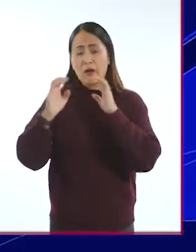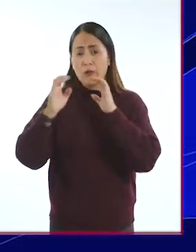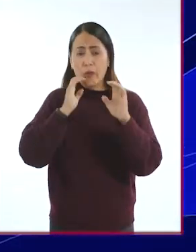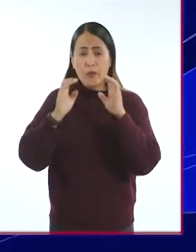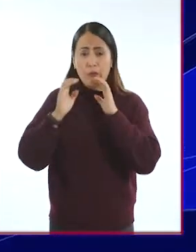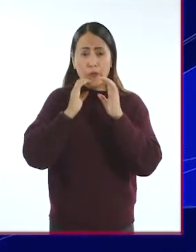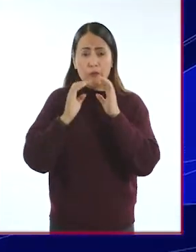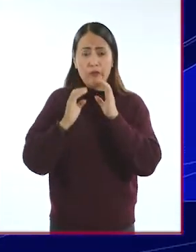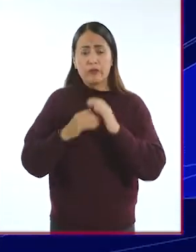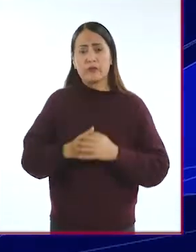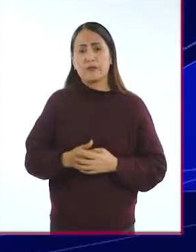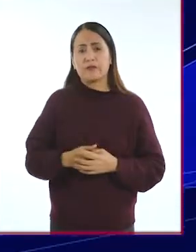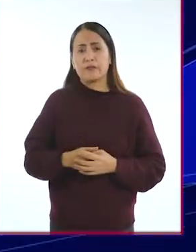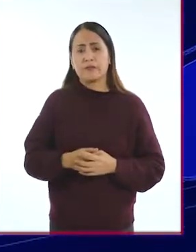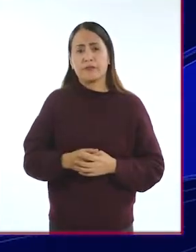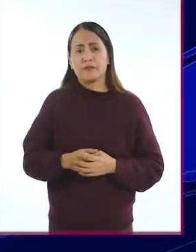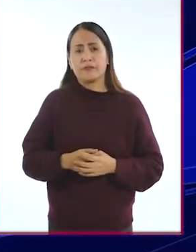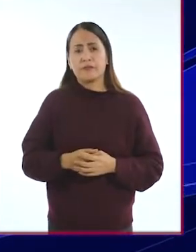comunicar,